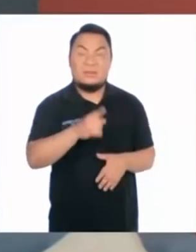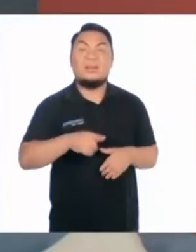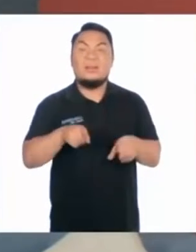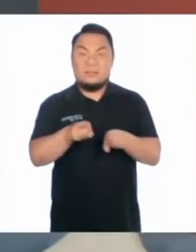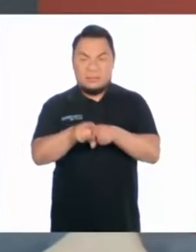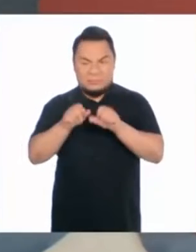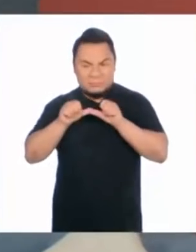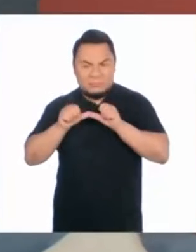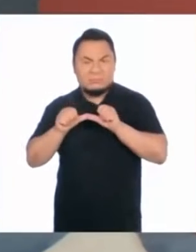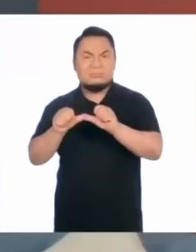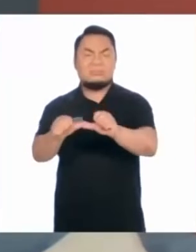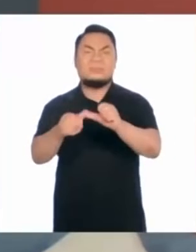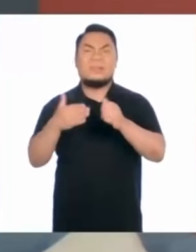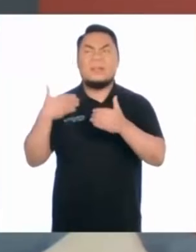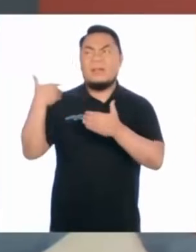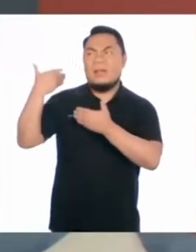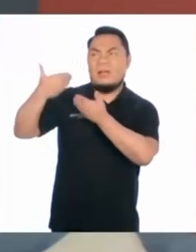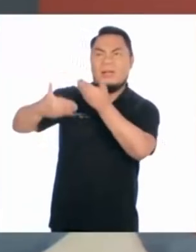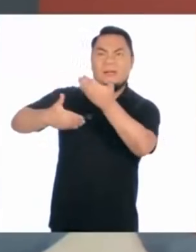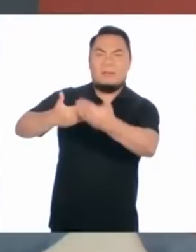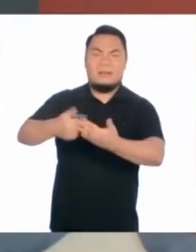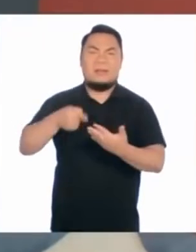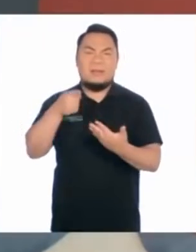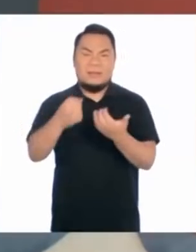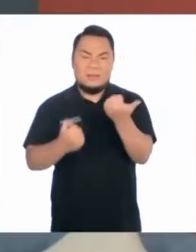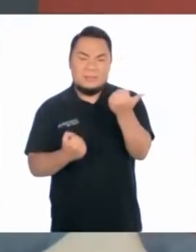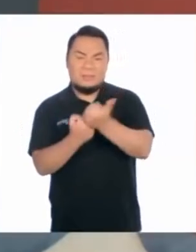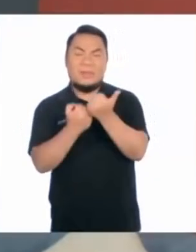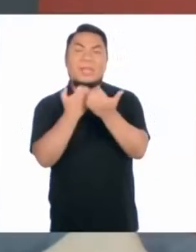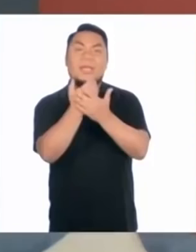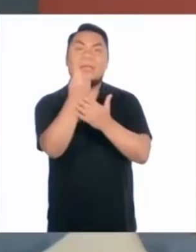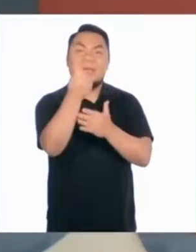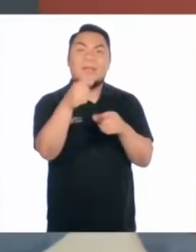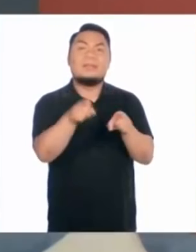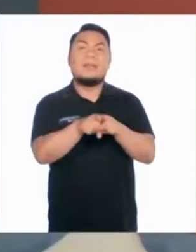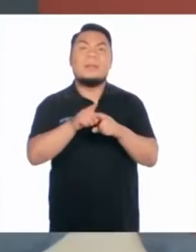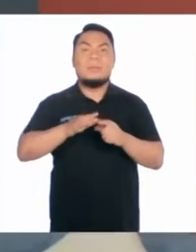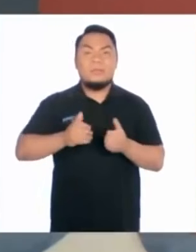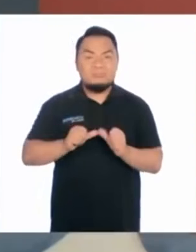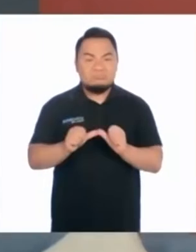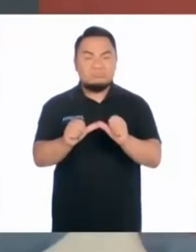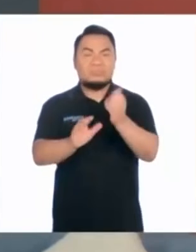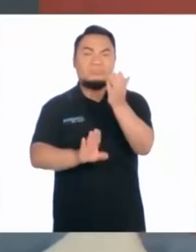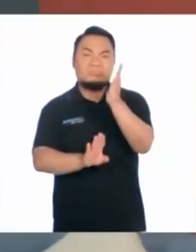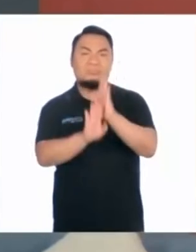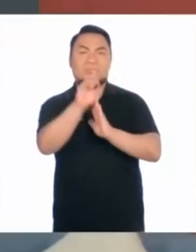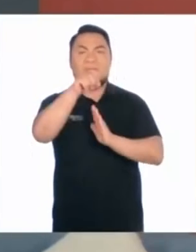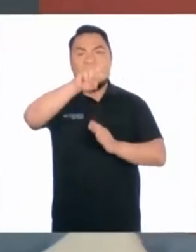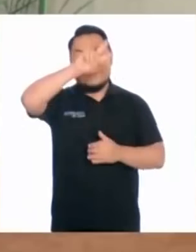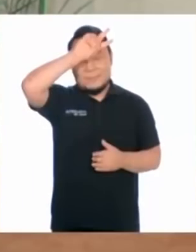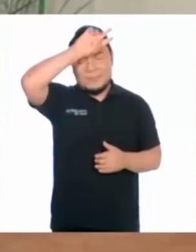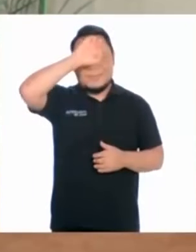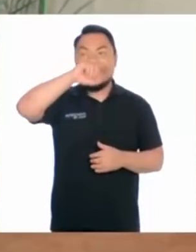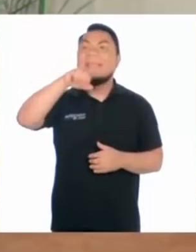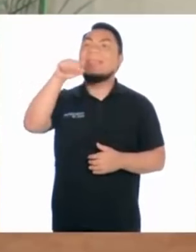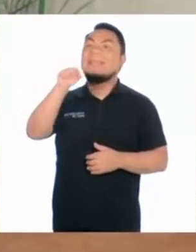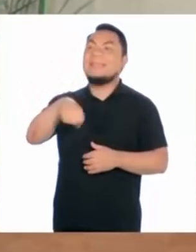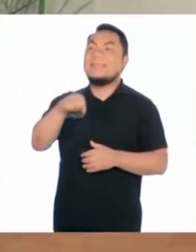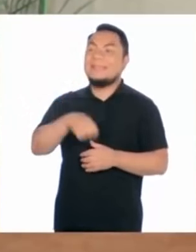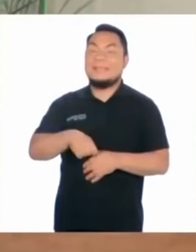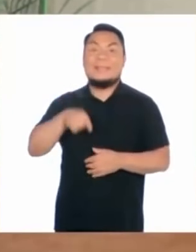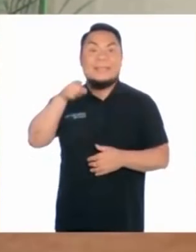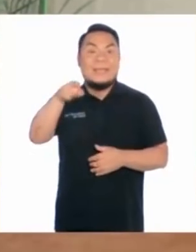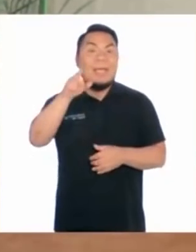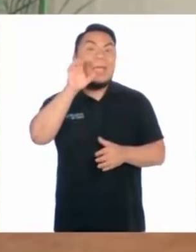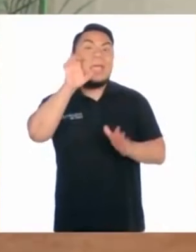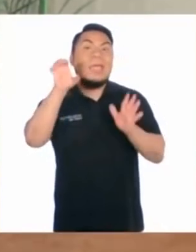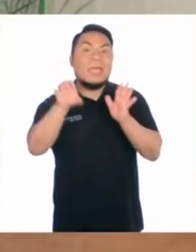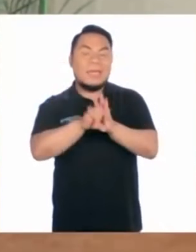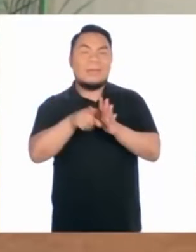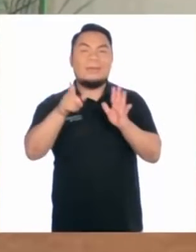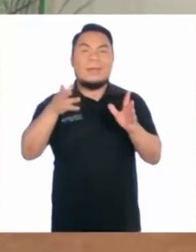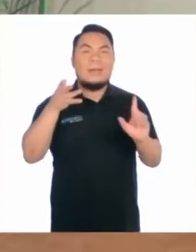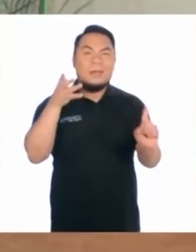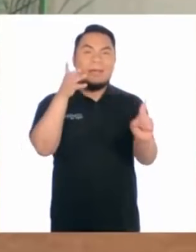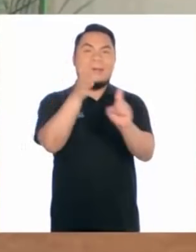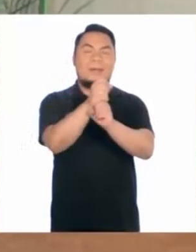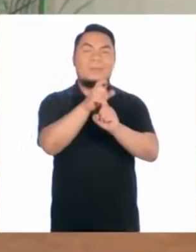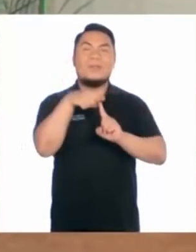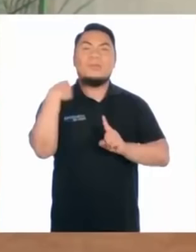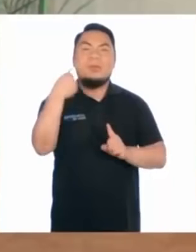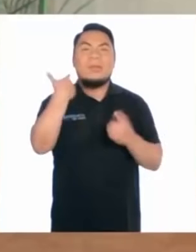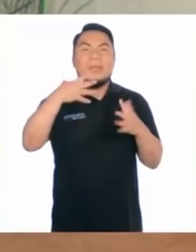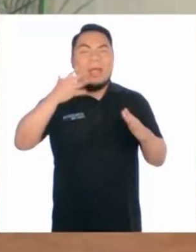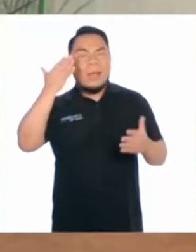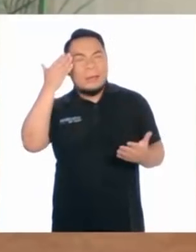y además que su aporte es a nuestra economía, pero también a nuestro país. Así es. Y con estos ejemplos vamos